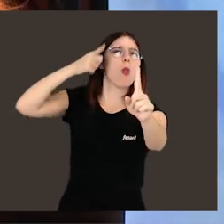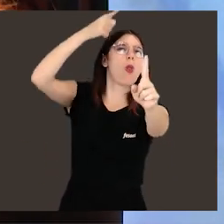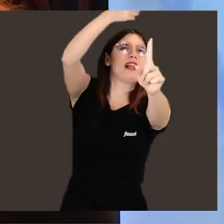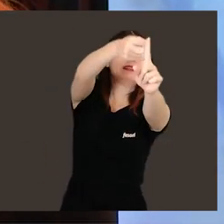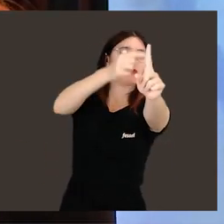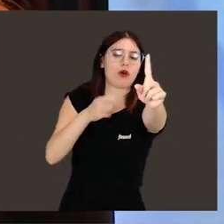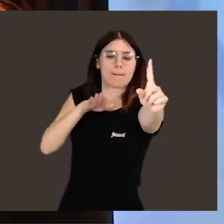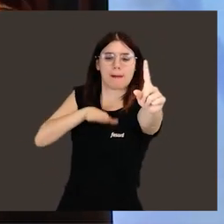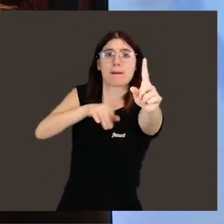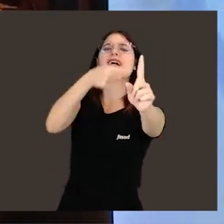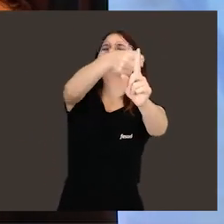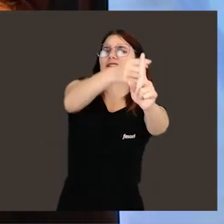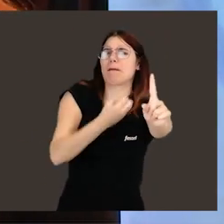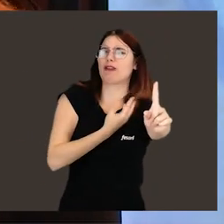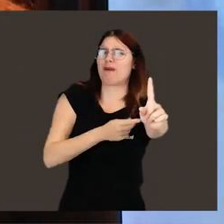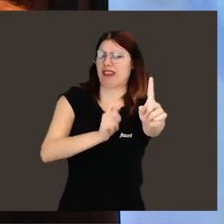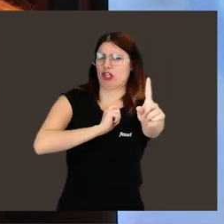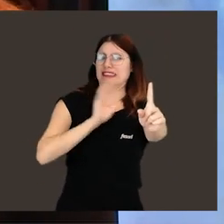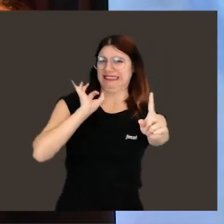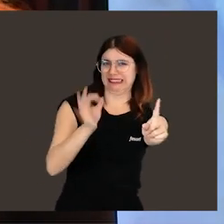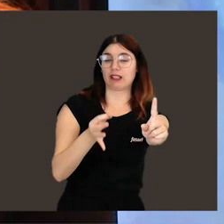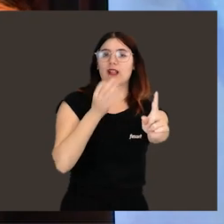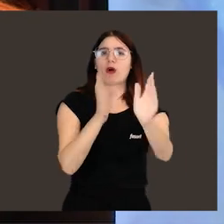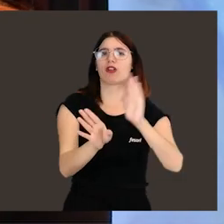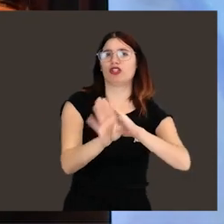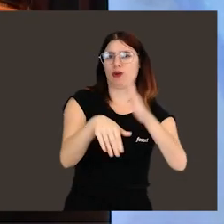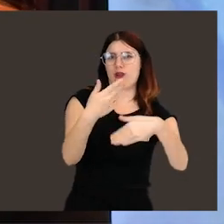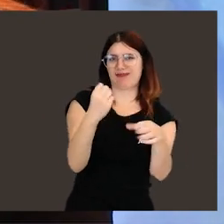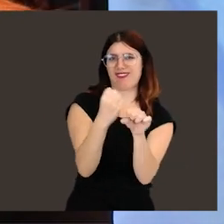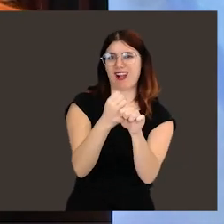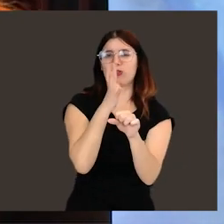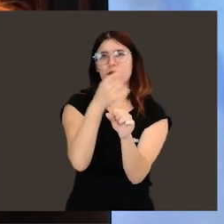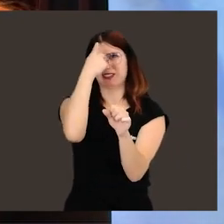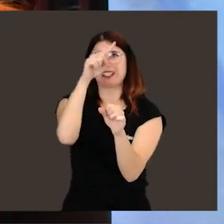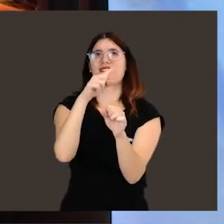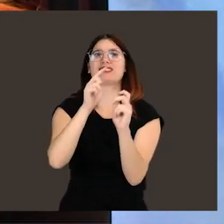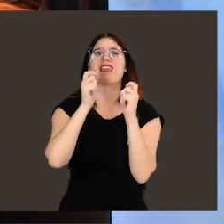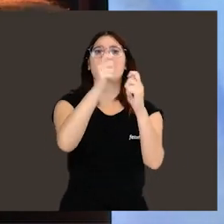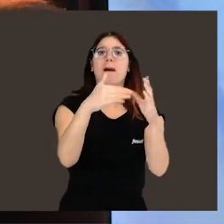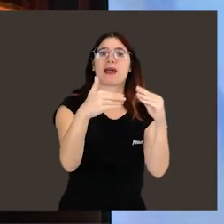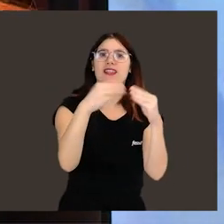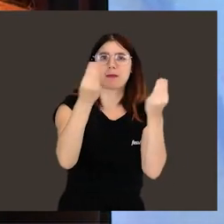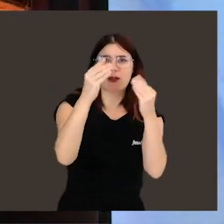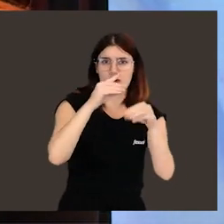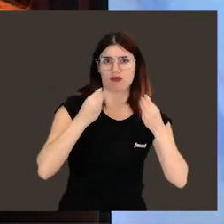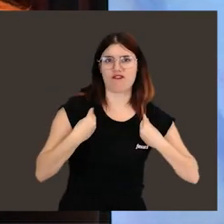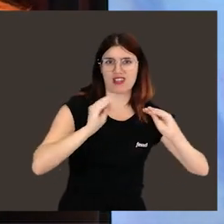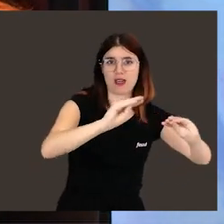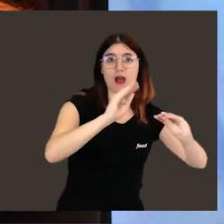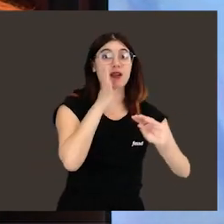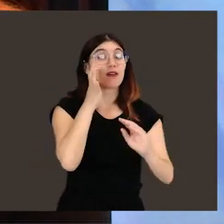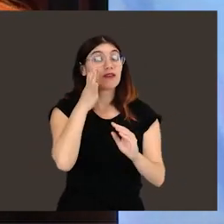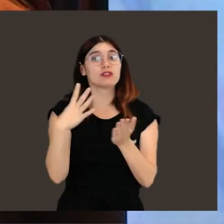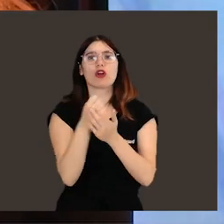centrarte en el objetivo final. Quizá el objetivo final es la motivación que te mantiene trabajando duro, el saber que puedes mejorar la vida de los